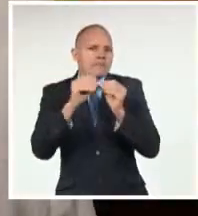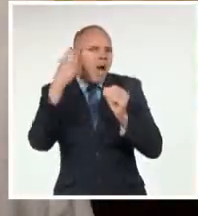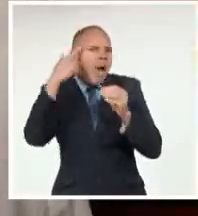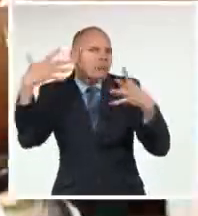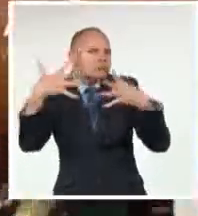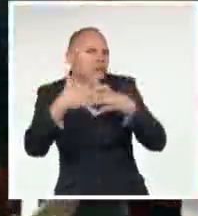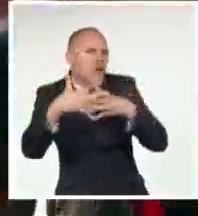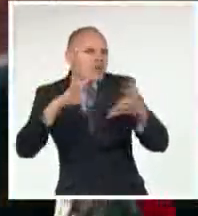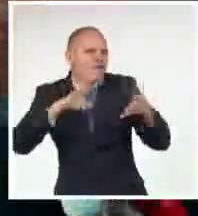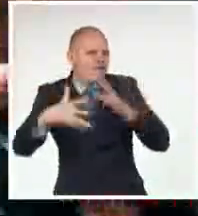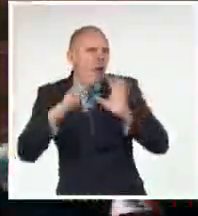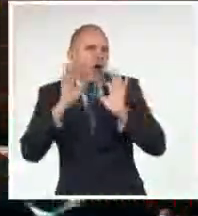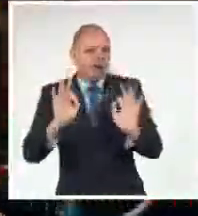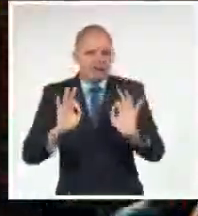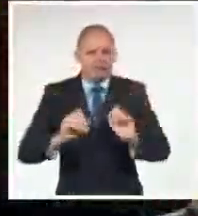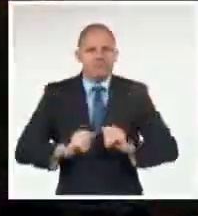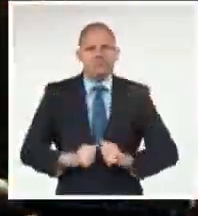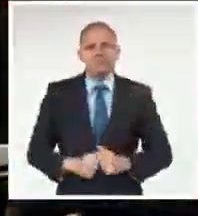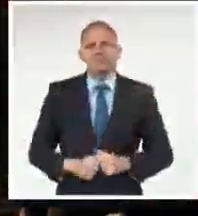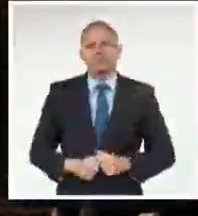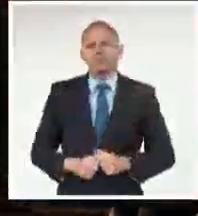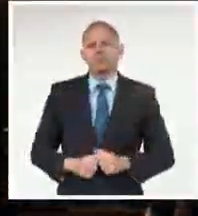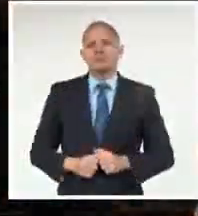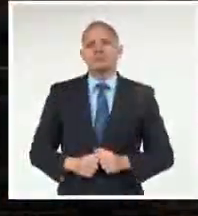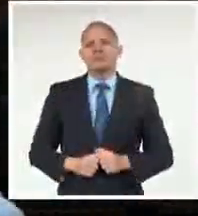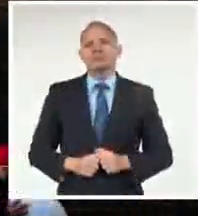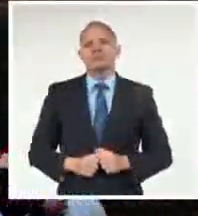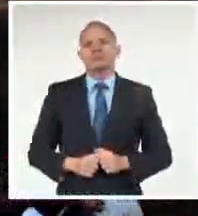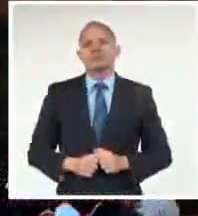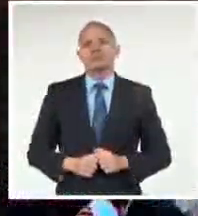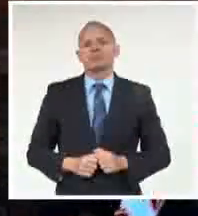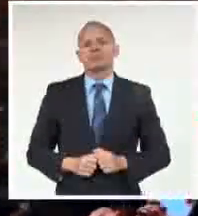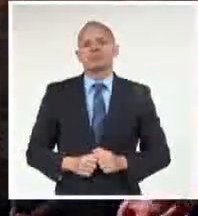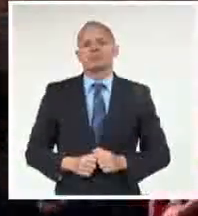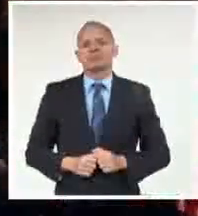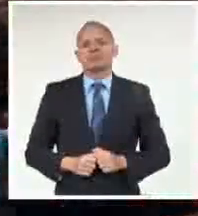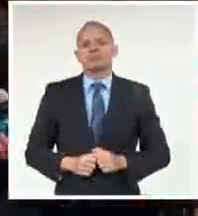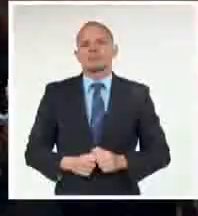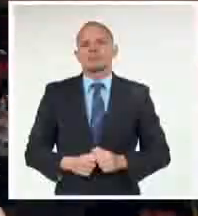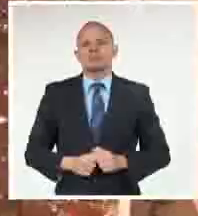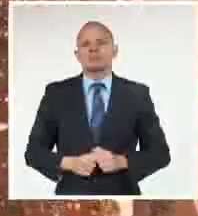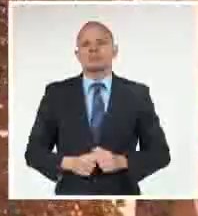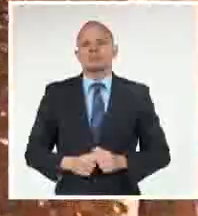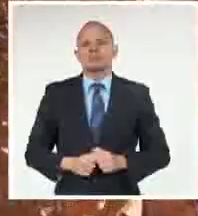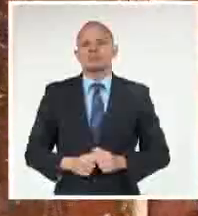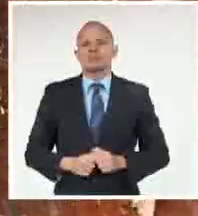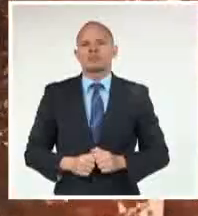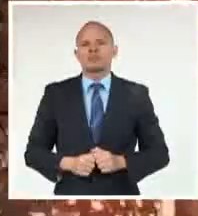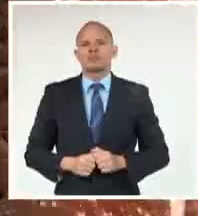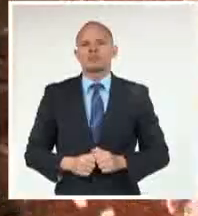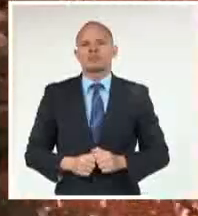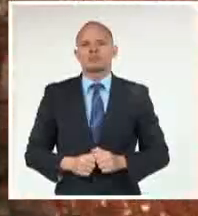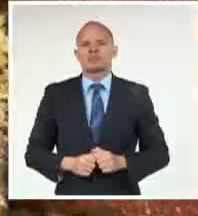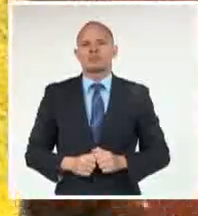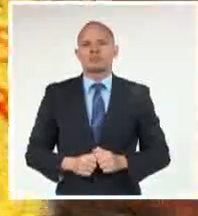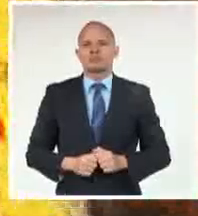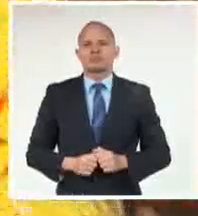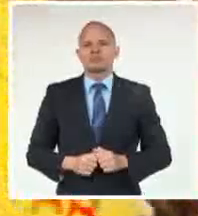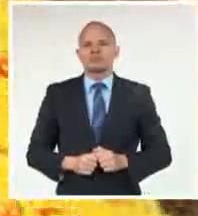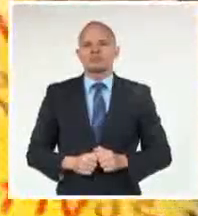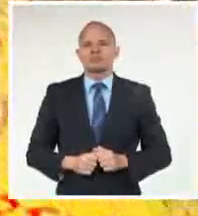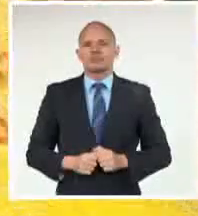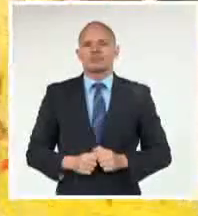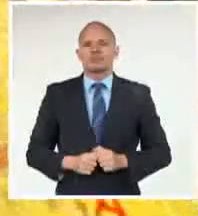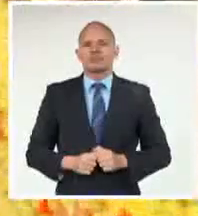vivir Tanta pobre Gente Que no ve El futuro Apremia Buscando El